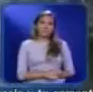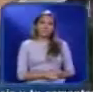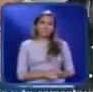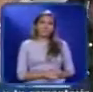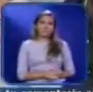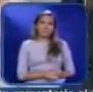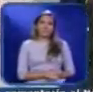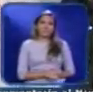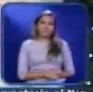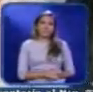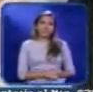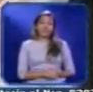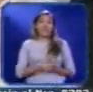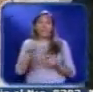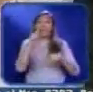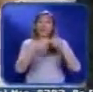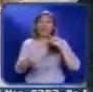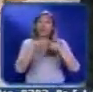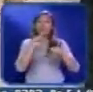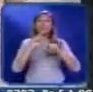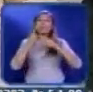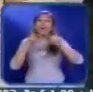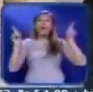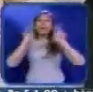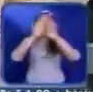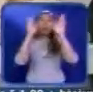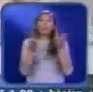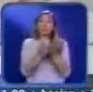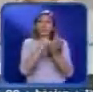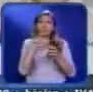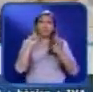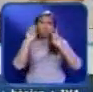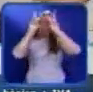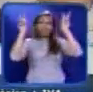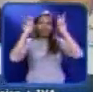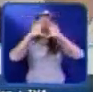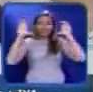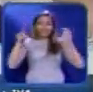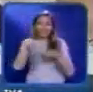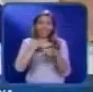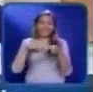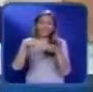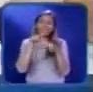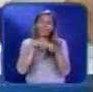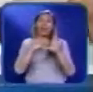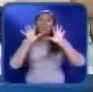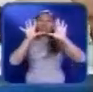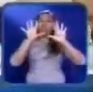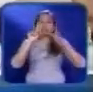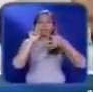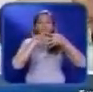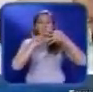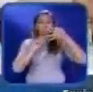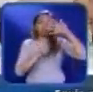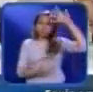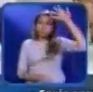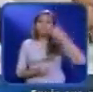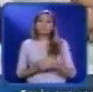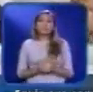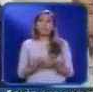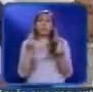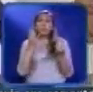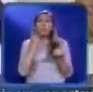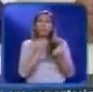Esto es cosa de otro mundo se llama nuestra nueva producción consta de 10 temas mucho, mucho, mucho